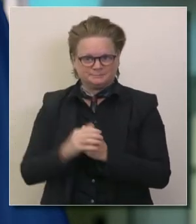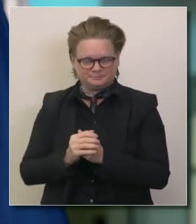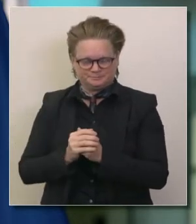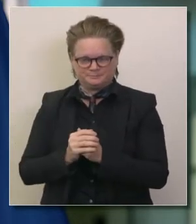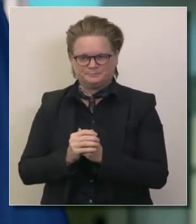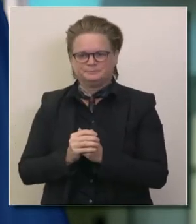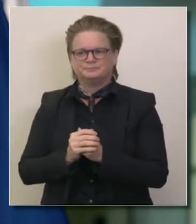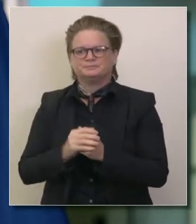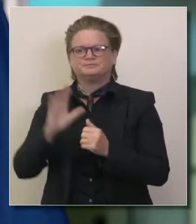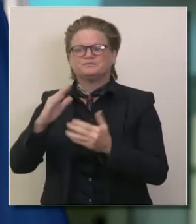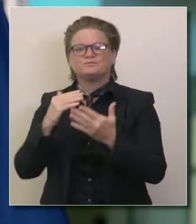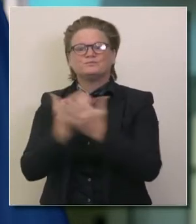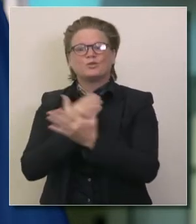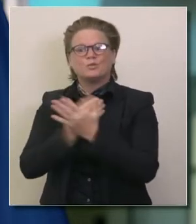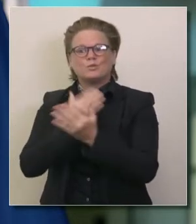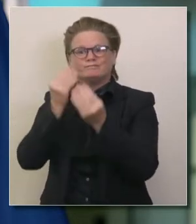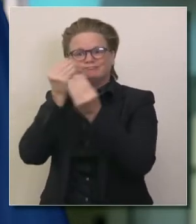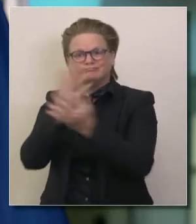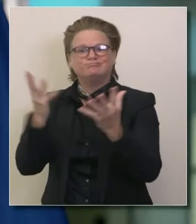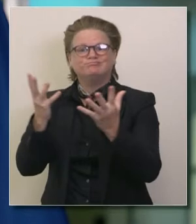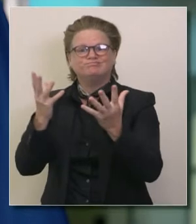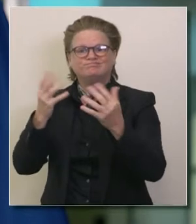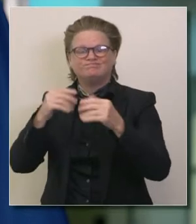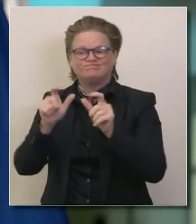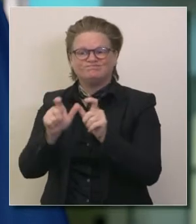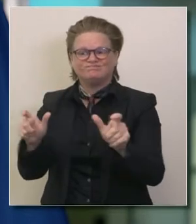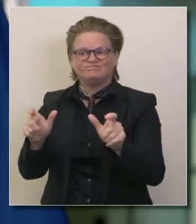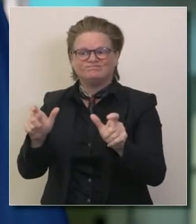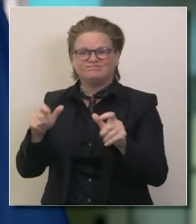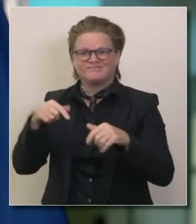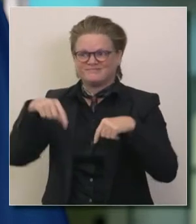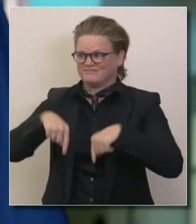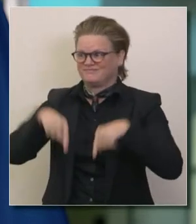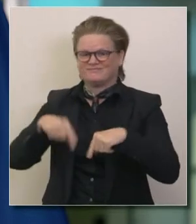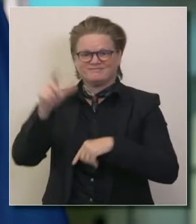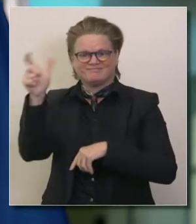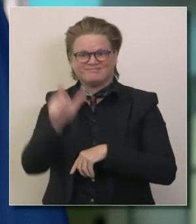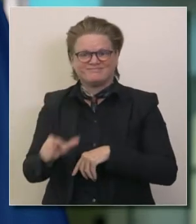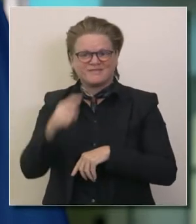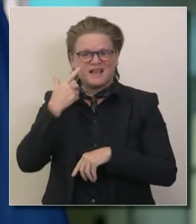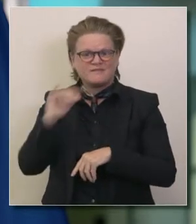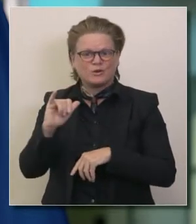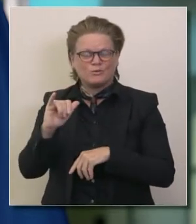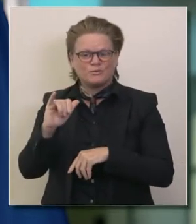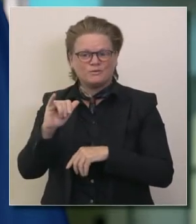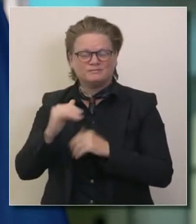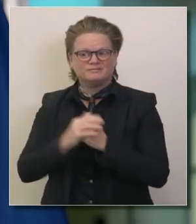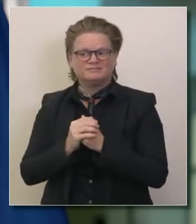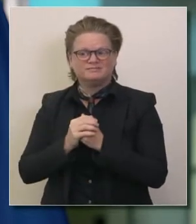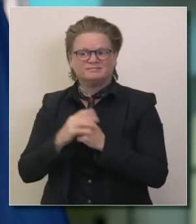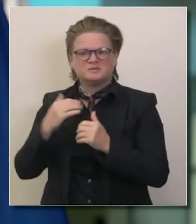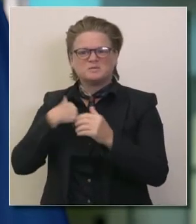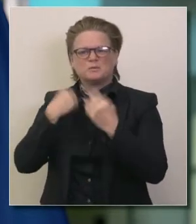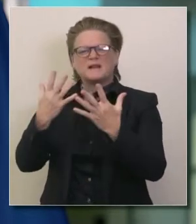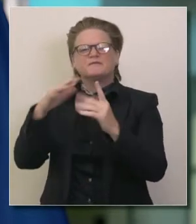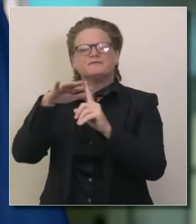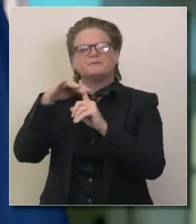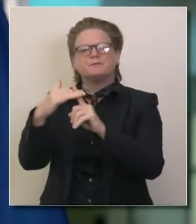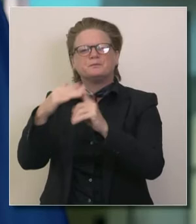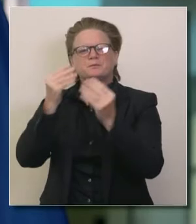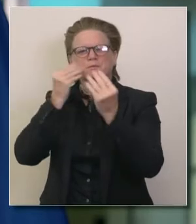particularmente en relación a órdenes regionales en vigor en estado de california también quería proporcionarles algún contexto